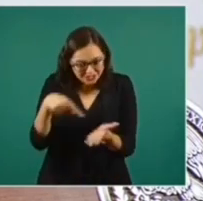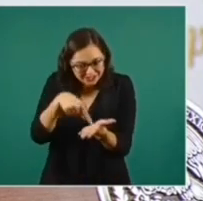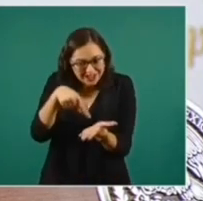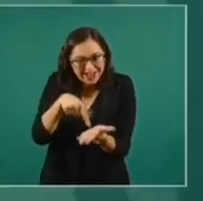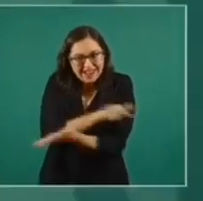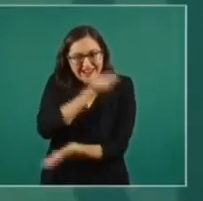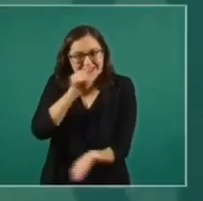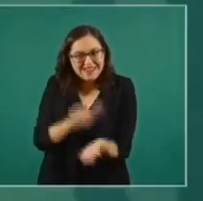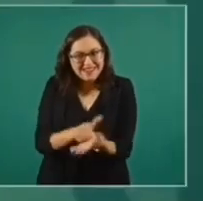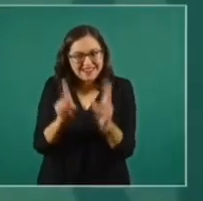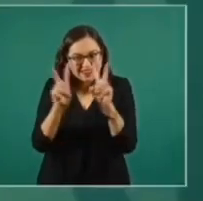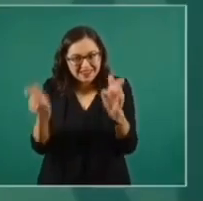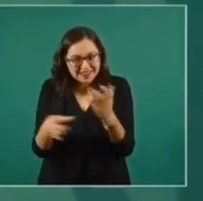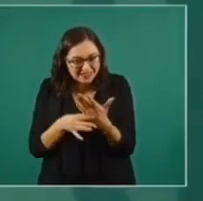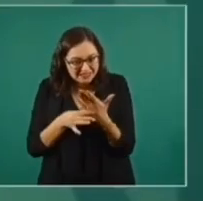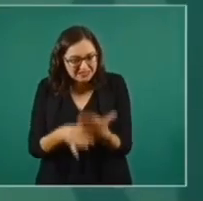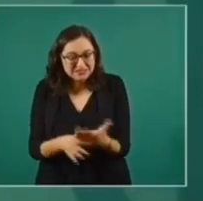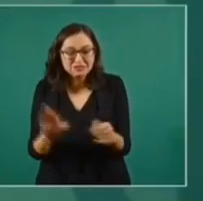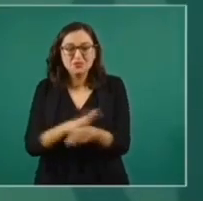corruptos.